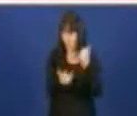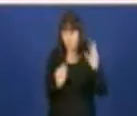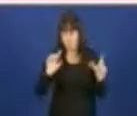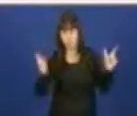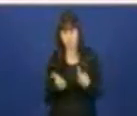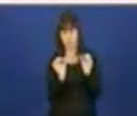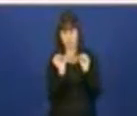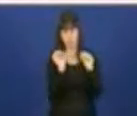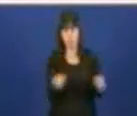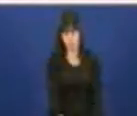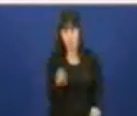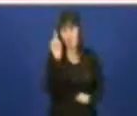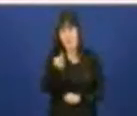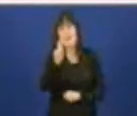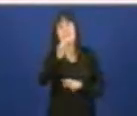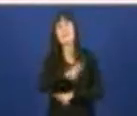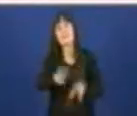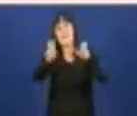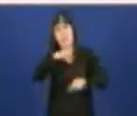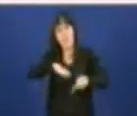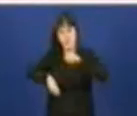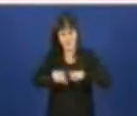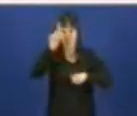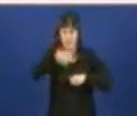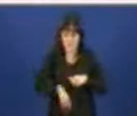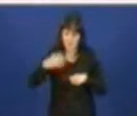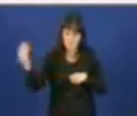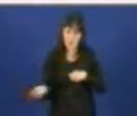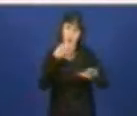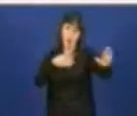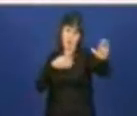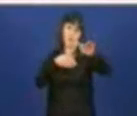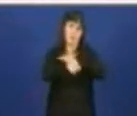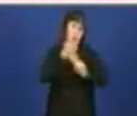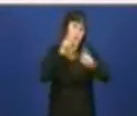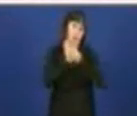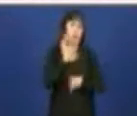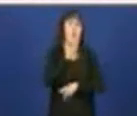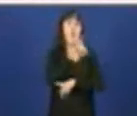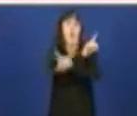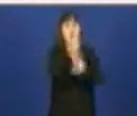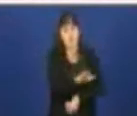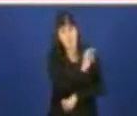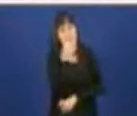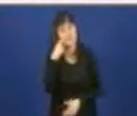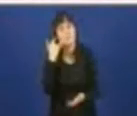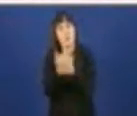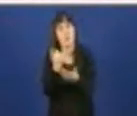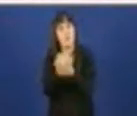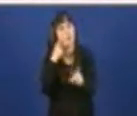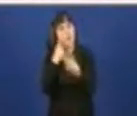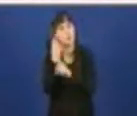ciruxía. Tamén estamos a mellorar a accesibilidad de as consultas e as probas diagnósticas. Conseguimos